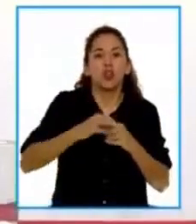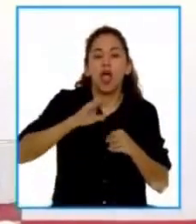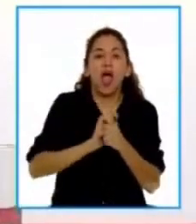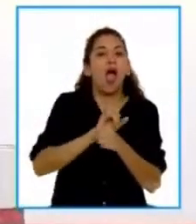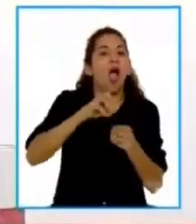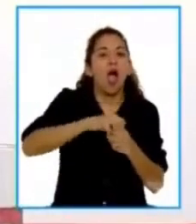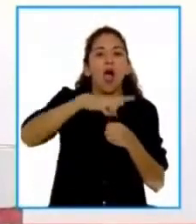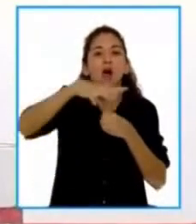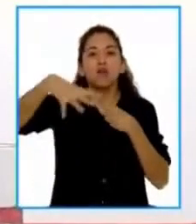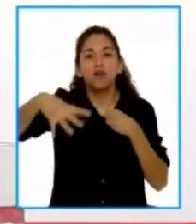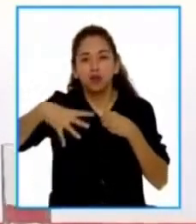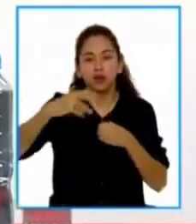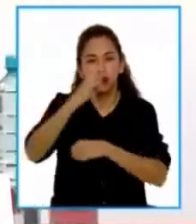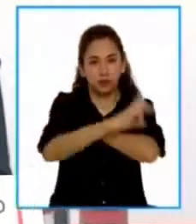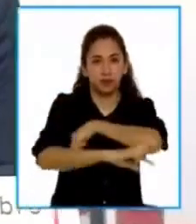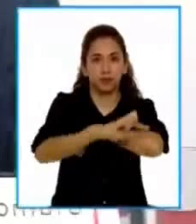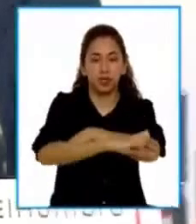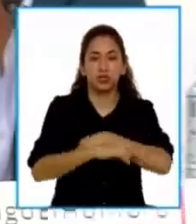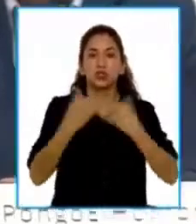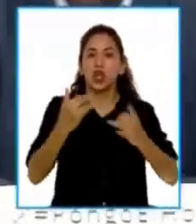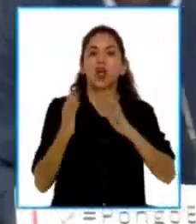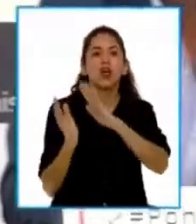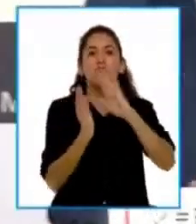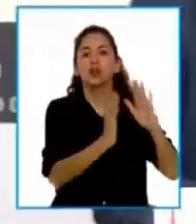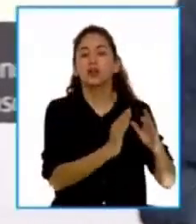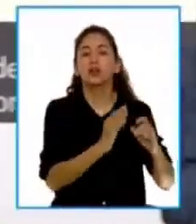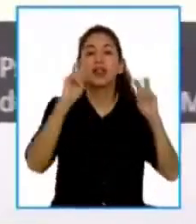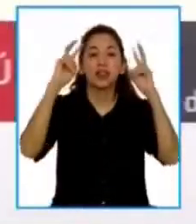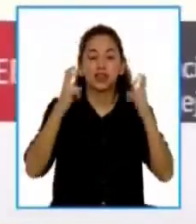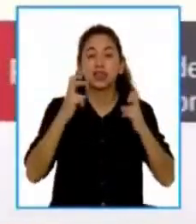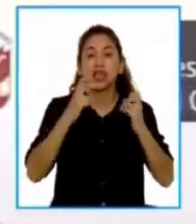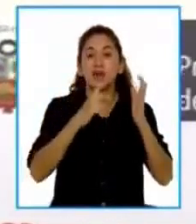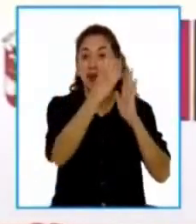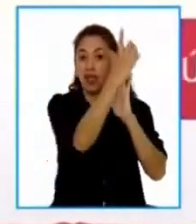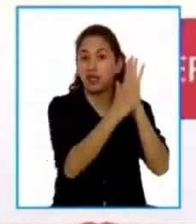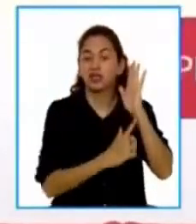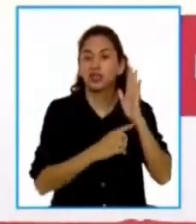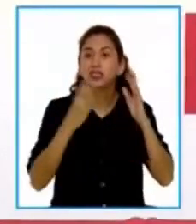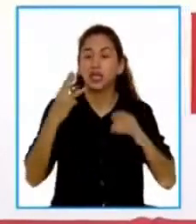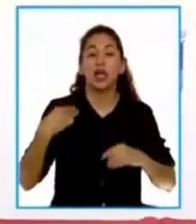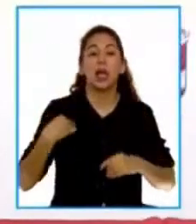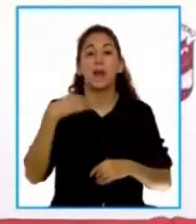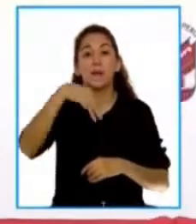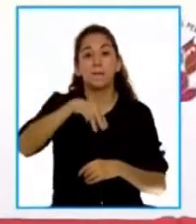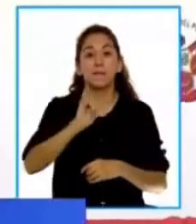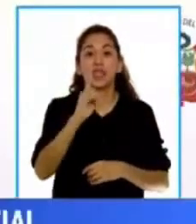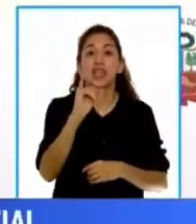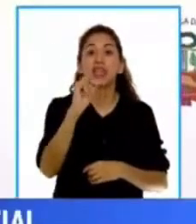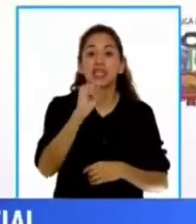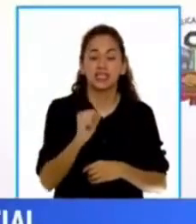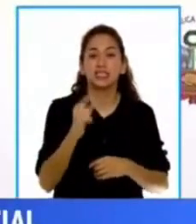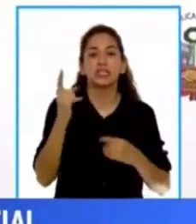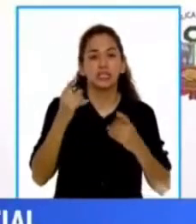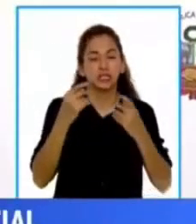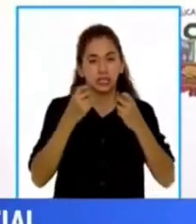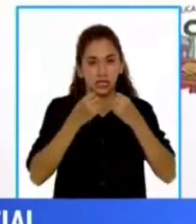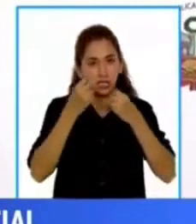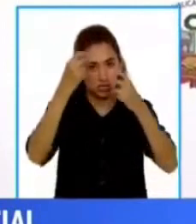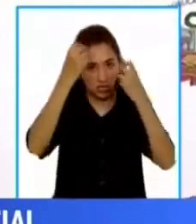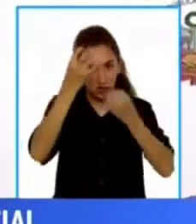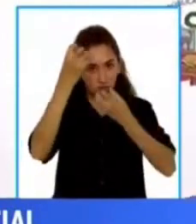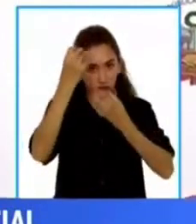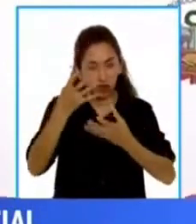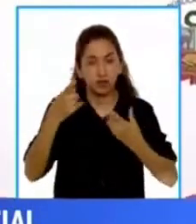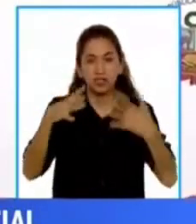Sí, con relación a la elaboración del padrón, que el Ministerio de la Mujer y Poblaciones Vulnerables lo que ha informado es que una vez que este